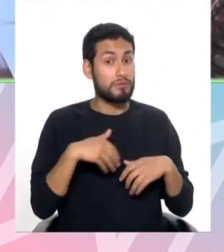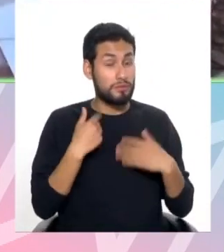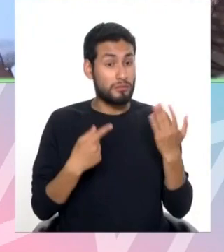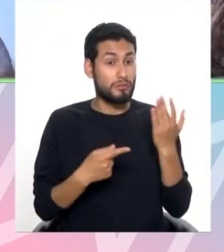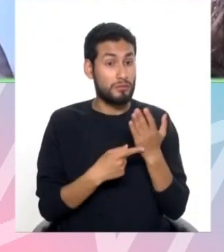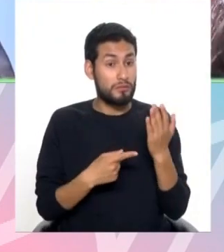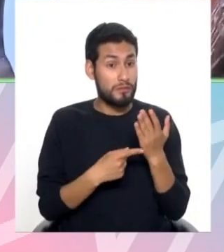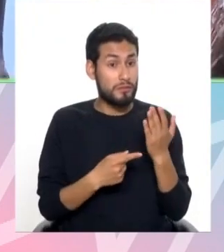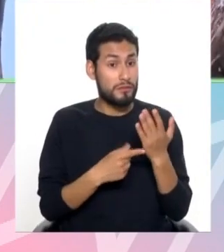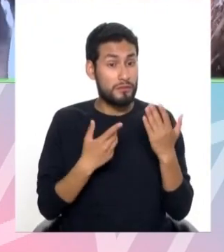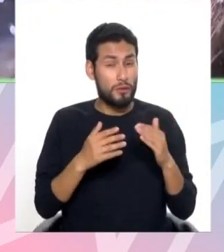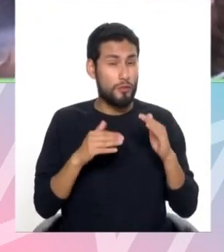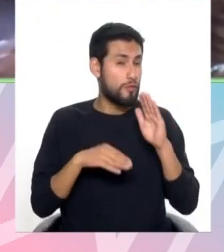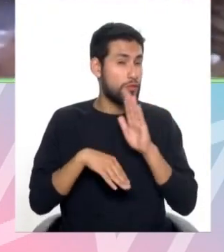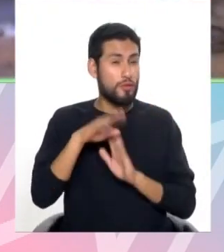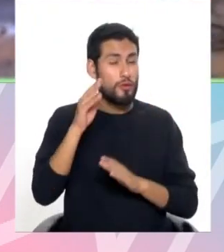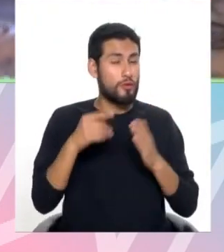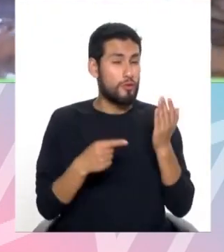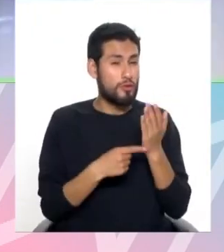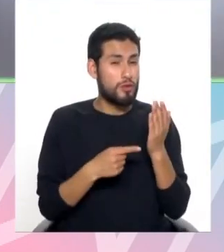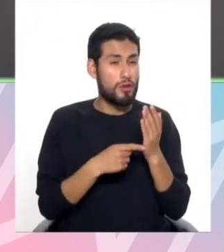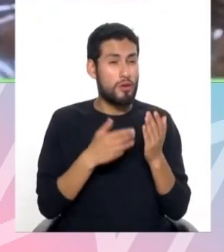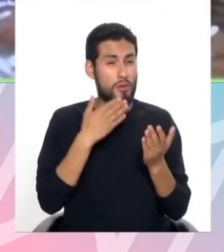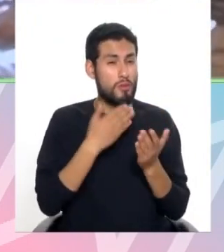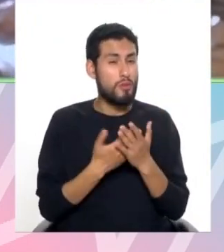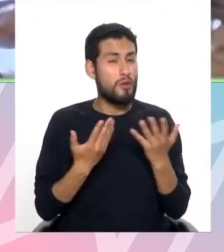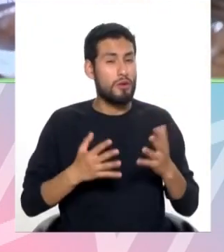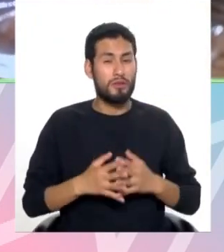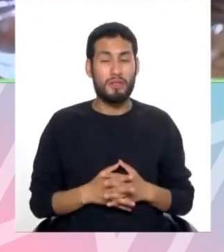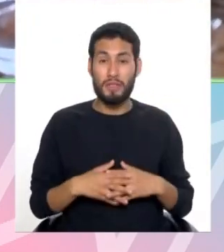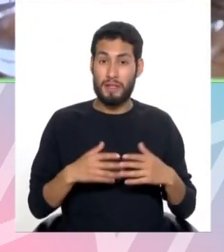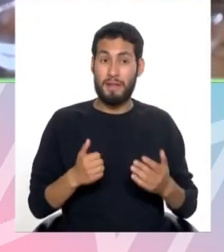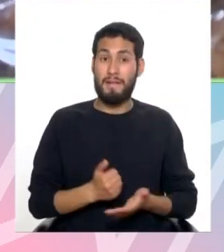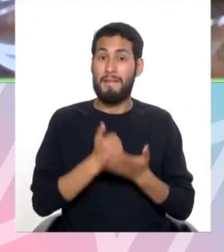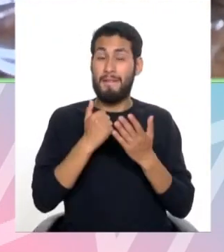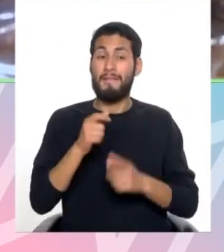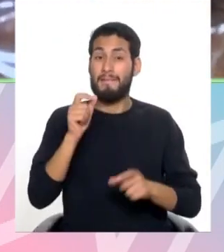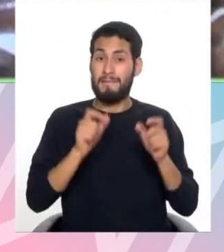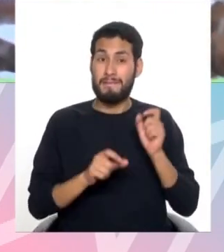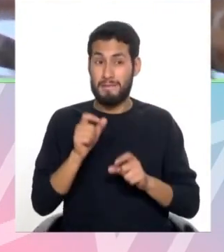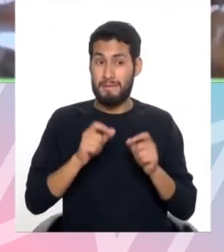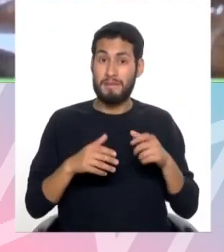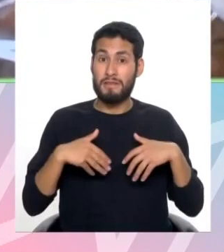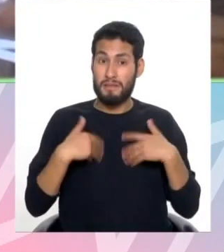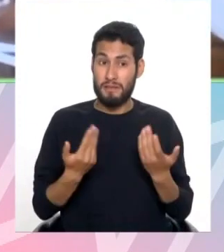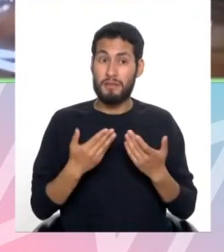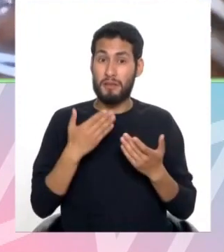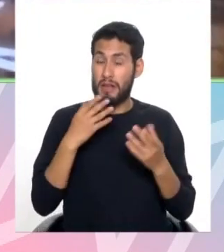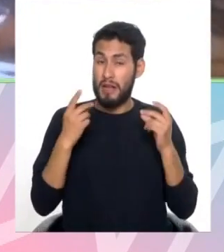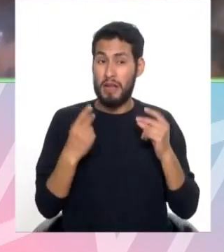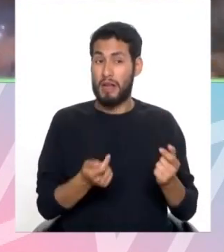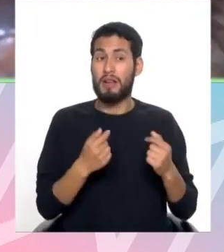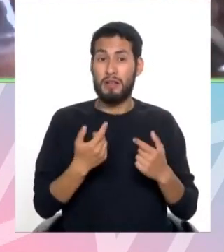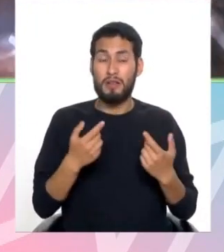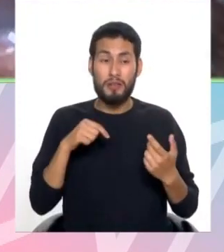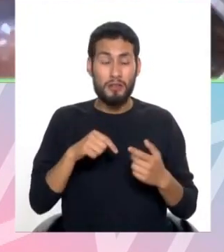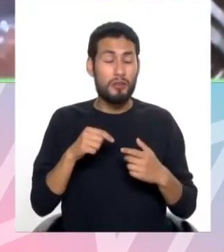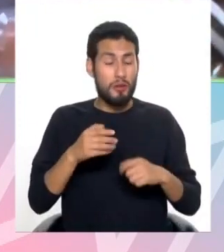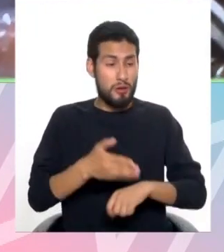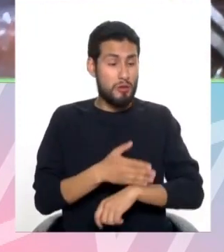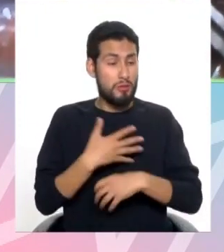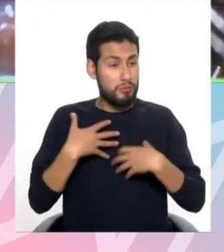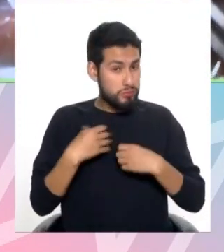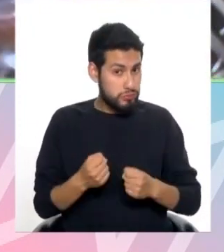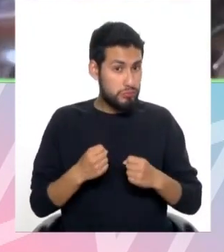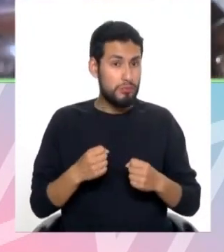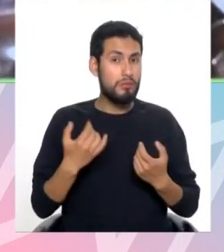tecnología de gama alta, de vanguardia, pues ayuda a que las personas puedan intervenirse mucho más rápido, que la rotación de los pacientes también